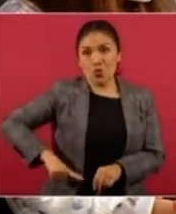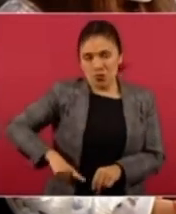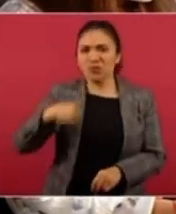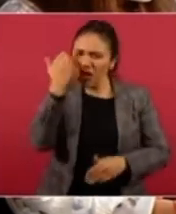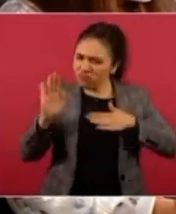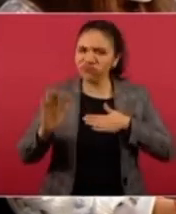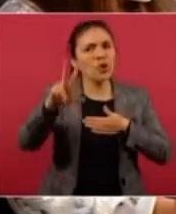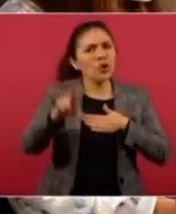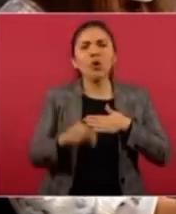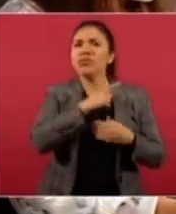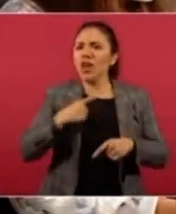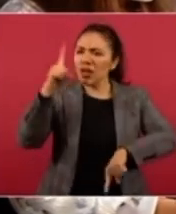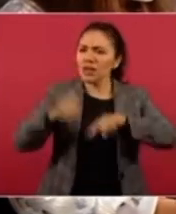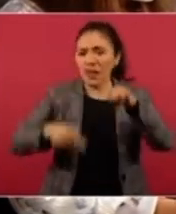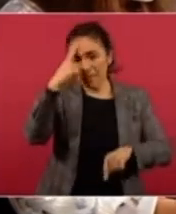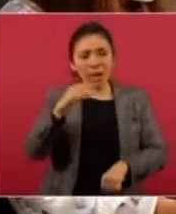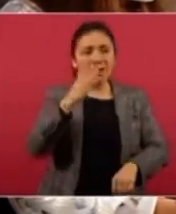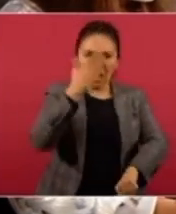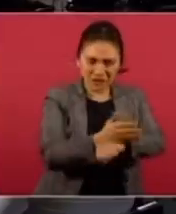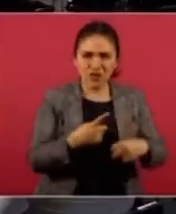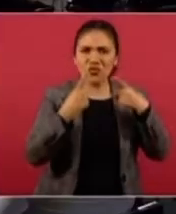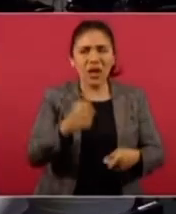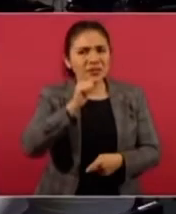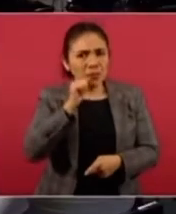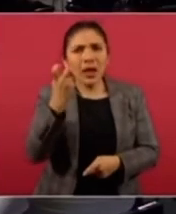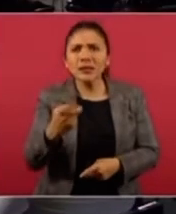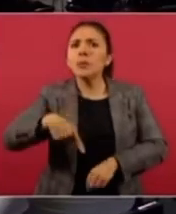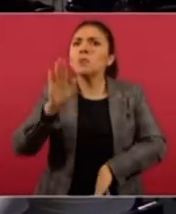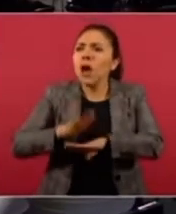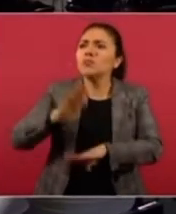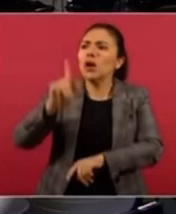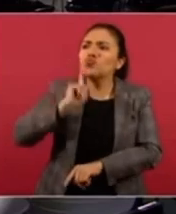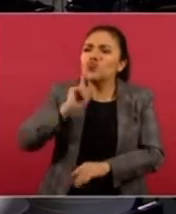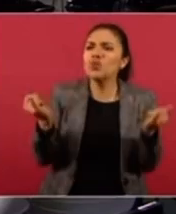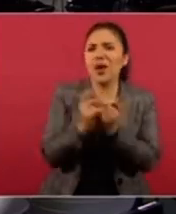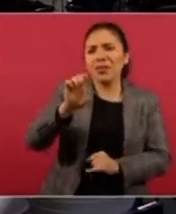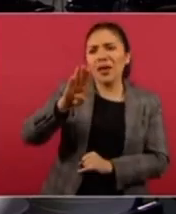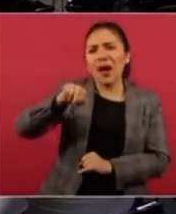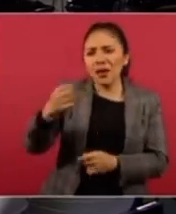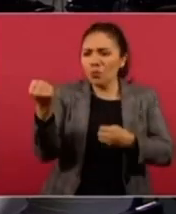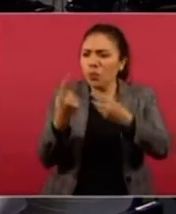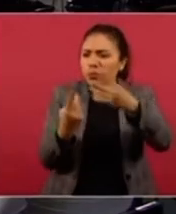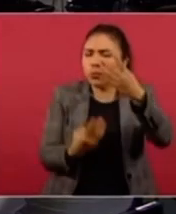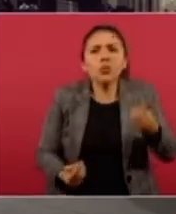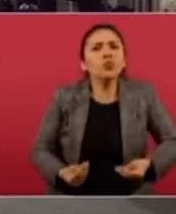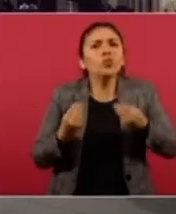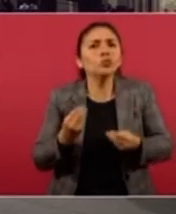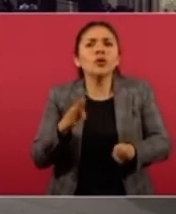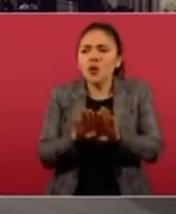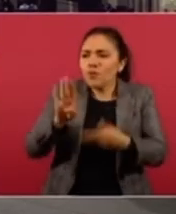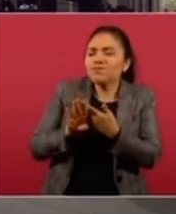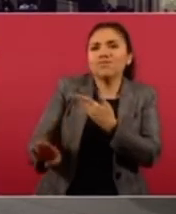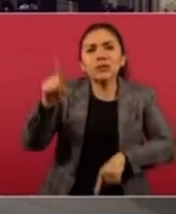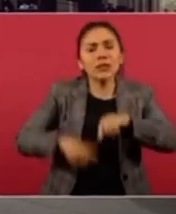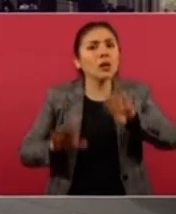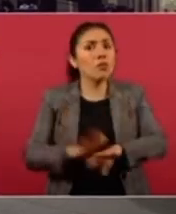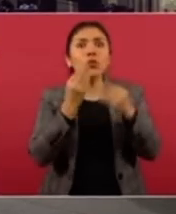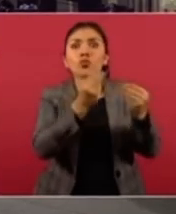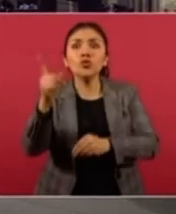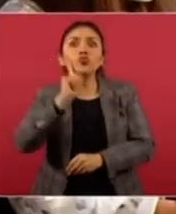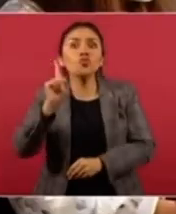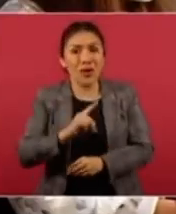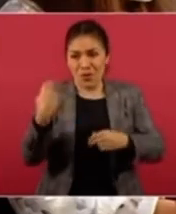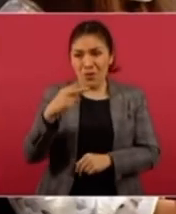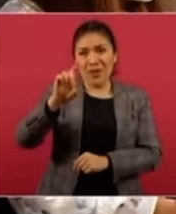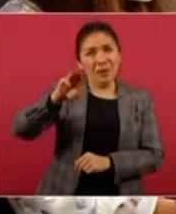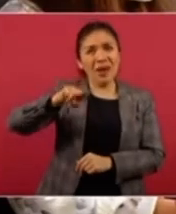gobierno de combate a la impunidad, pues cómo evitar que se sigan sumando más de Bani a la lista de víctimas? Sobre todo porque hay muchas de Bani ahí que no